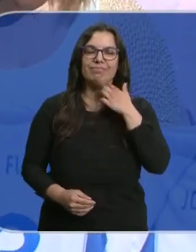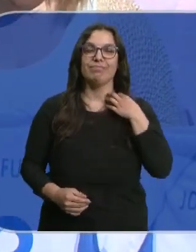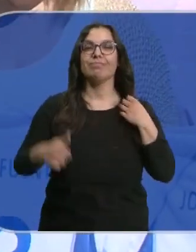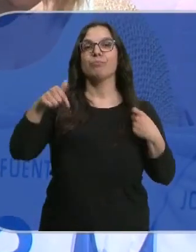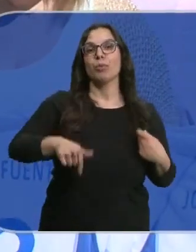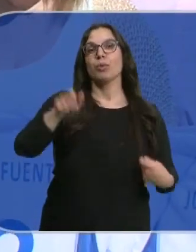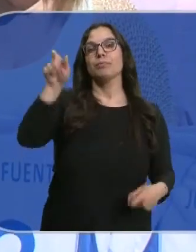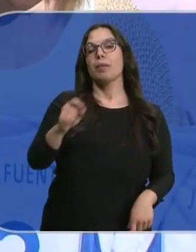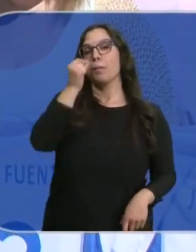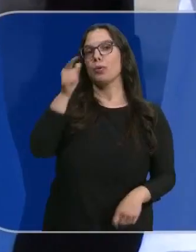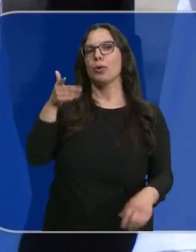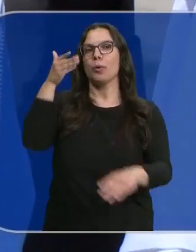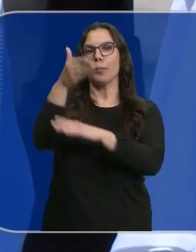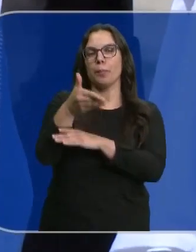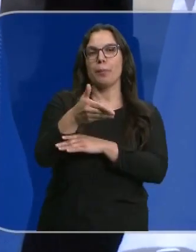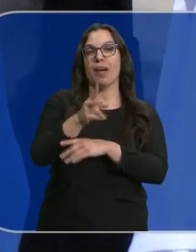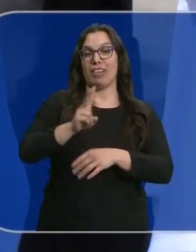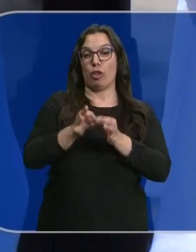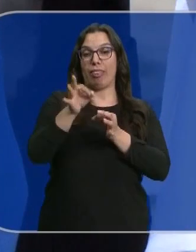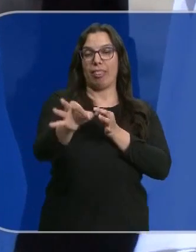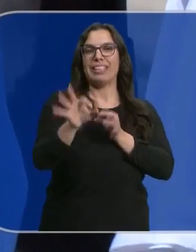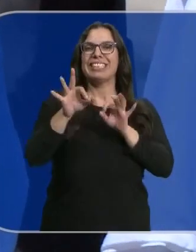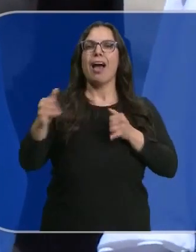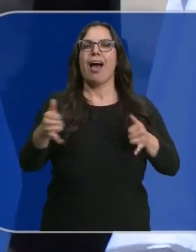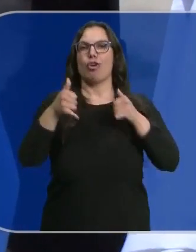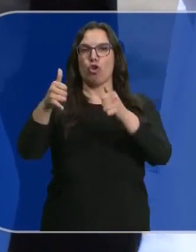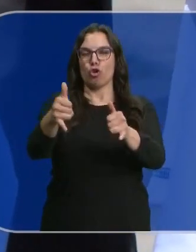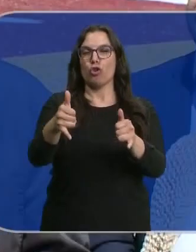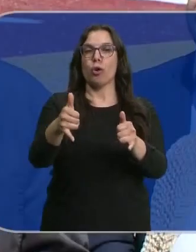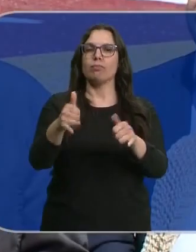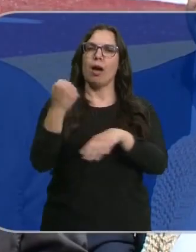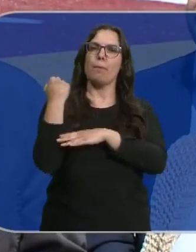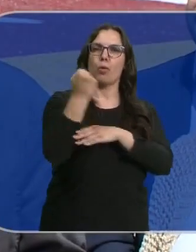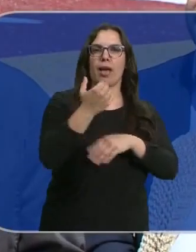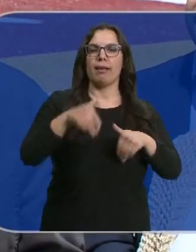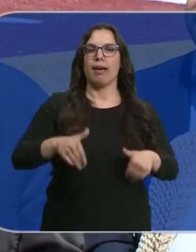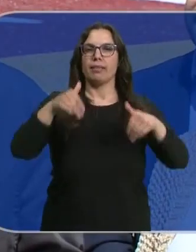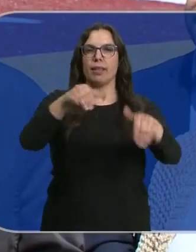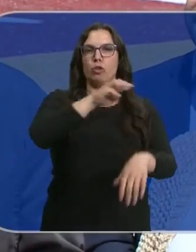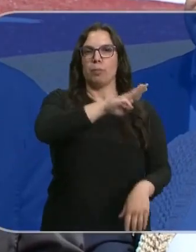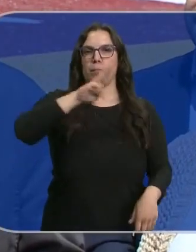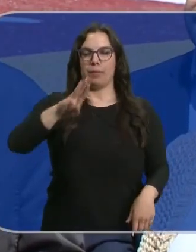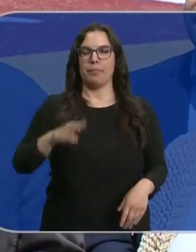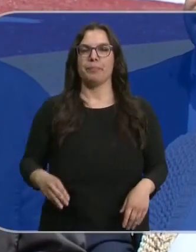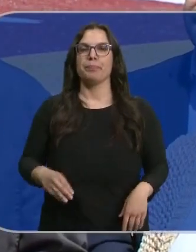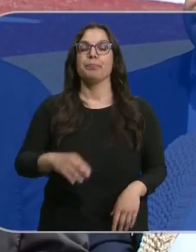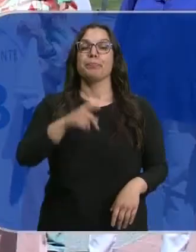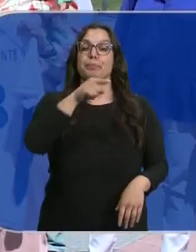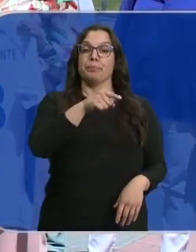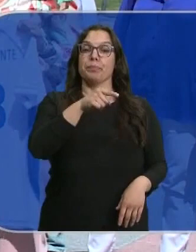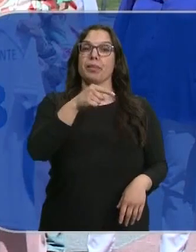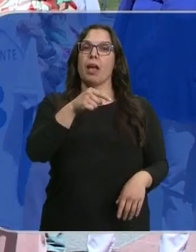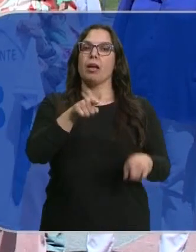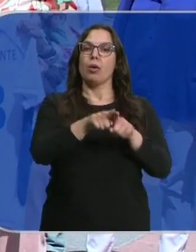Hoy Fernández Mañueco se ha acercado al Alfot de Valladolid. Concretamente a Arroyo de la Encomienda para apoyar al candidato del PP a la Alcaldía, J. de la